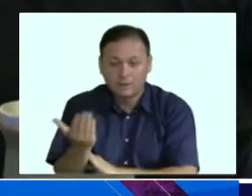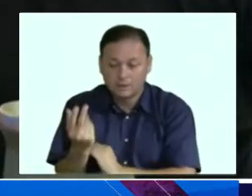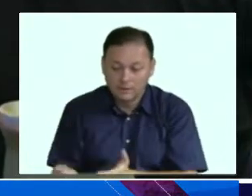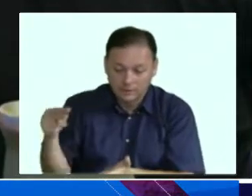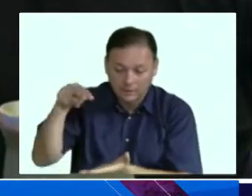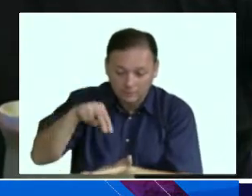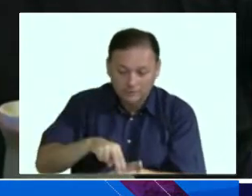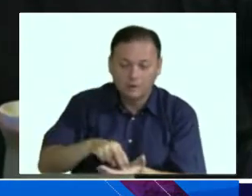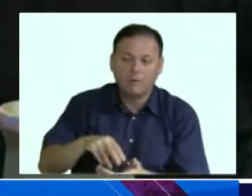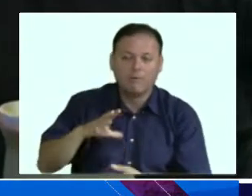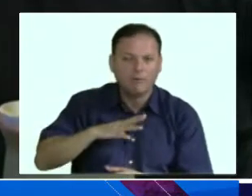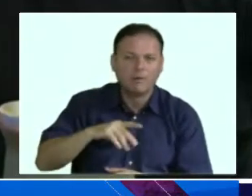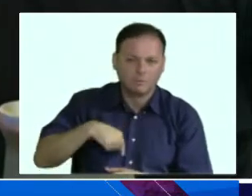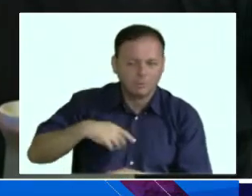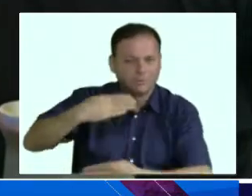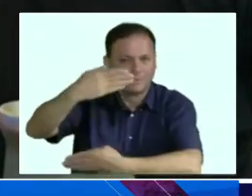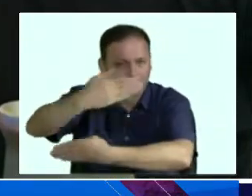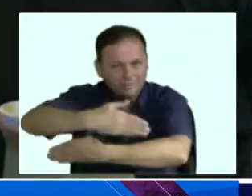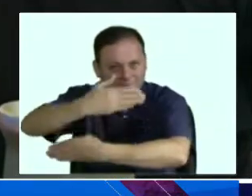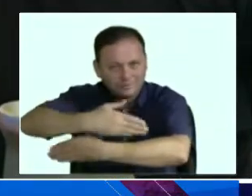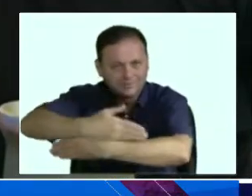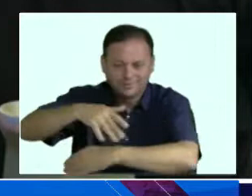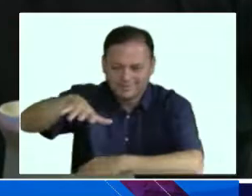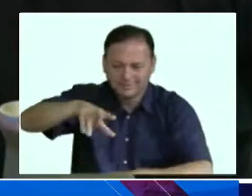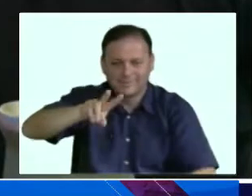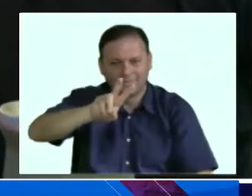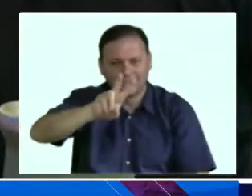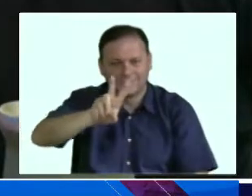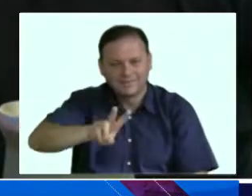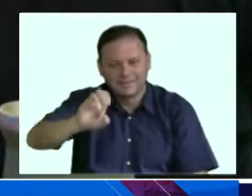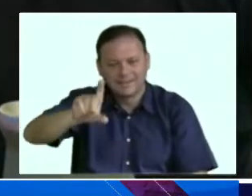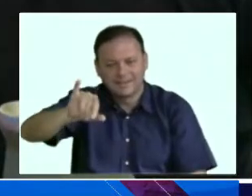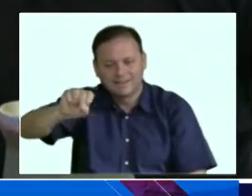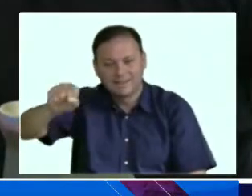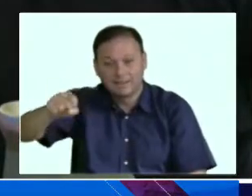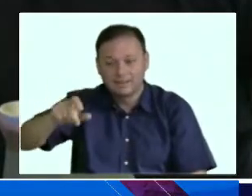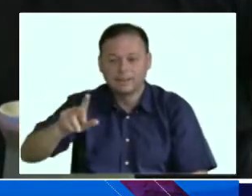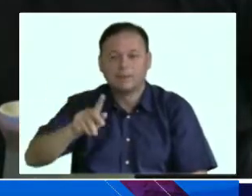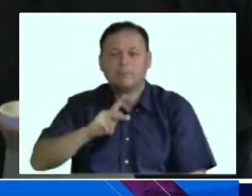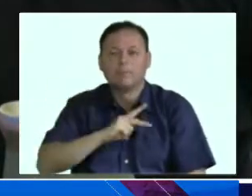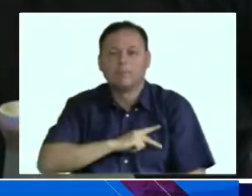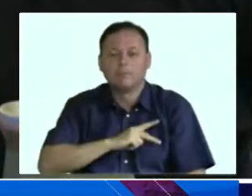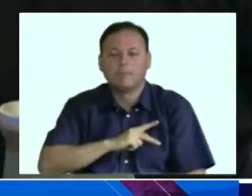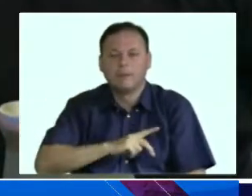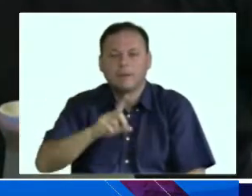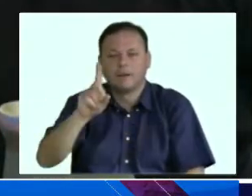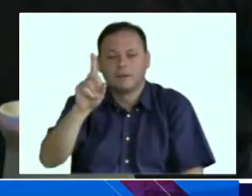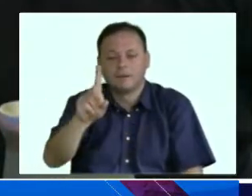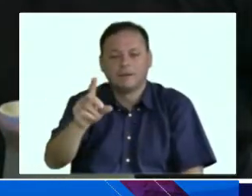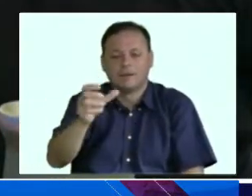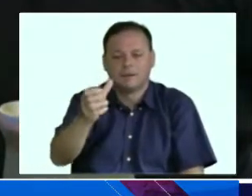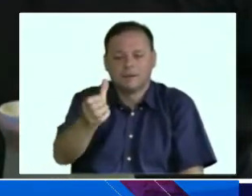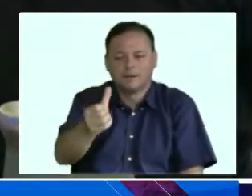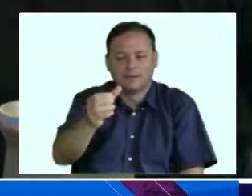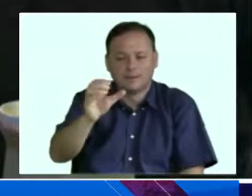central y a nivel nacional. Porque son estatuas que van a estar compuestas por más de 160 actores fuera de lo que serían